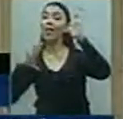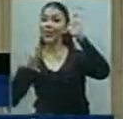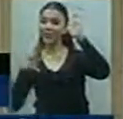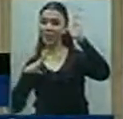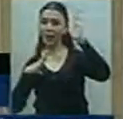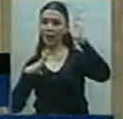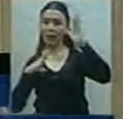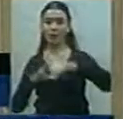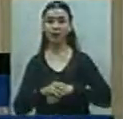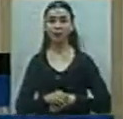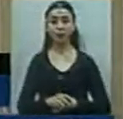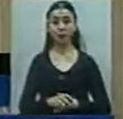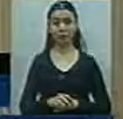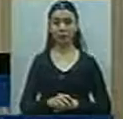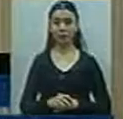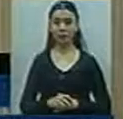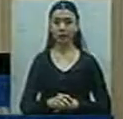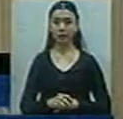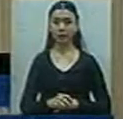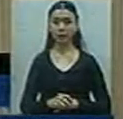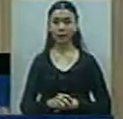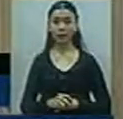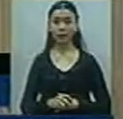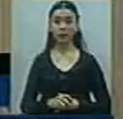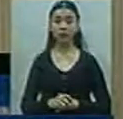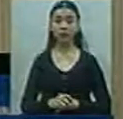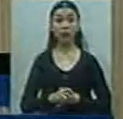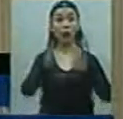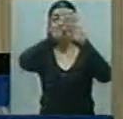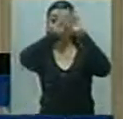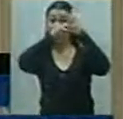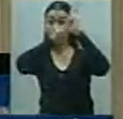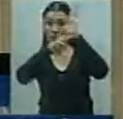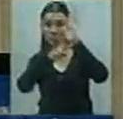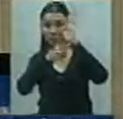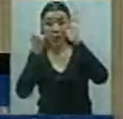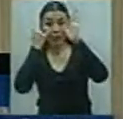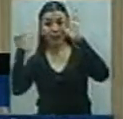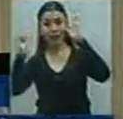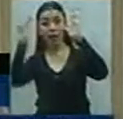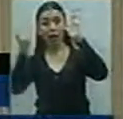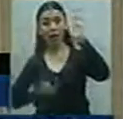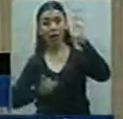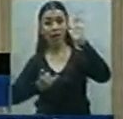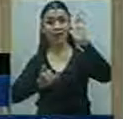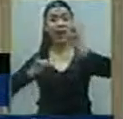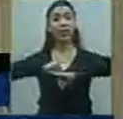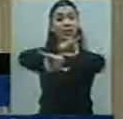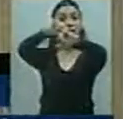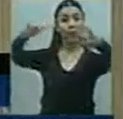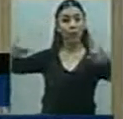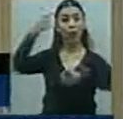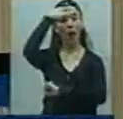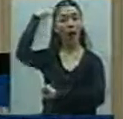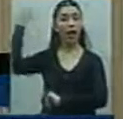través de esta reglamentación se lanzó el Plan Nacional de la Lucha contra la